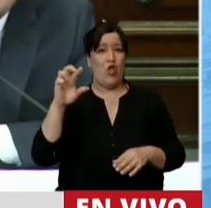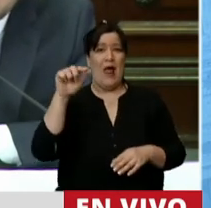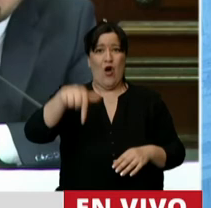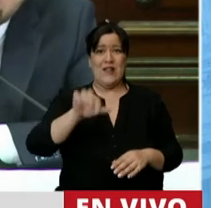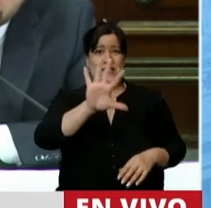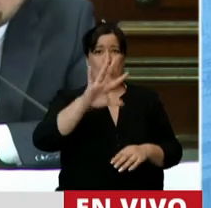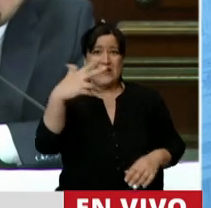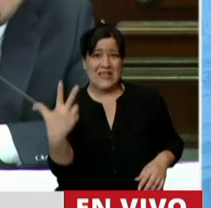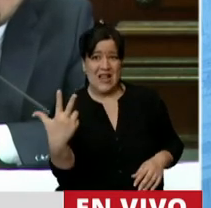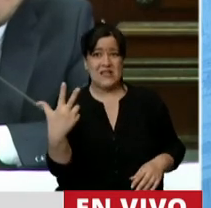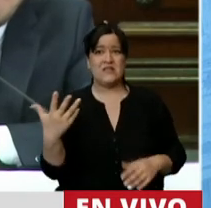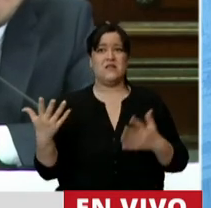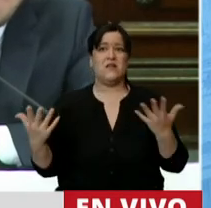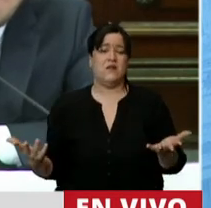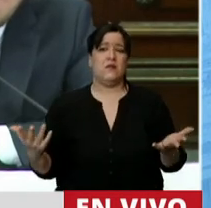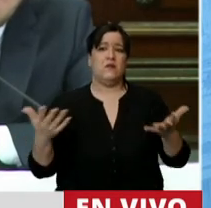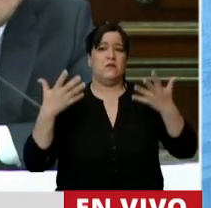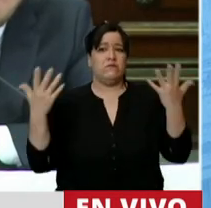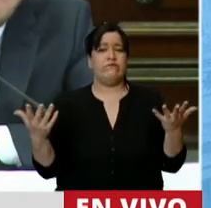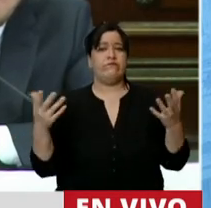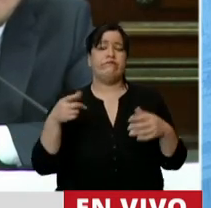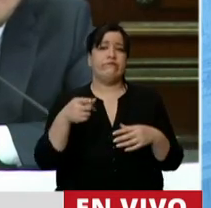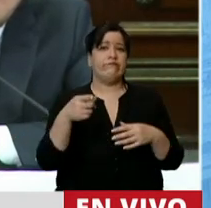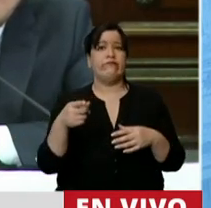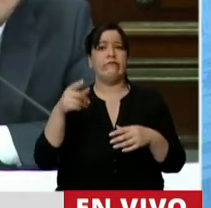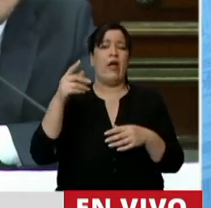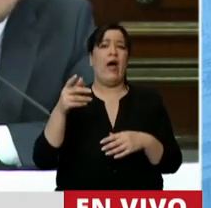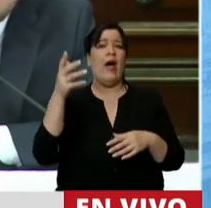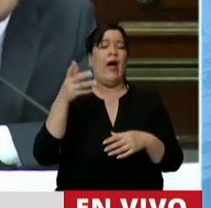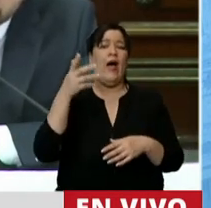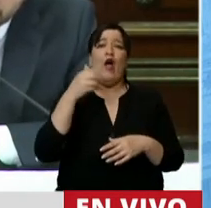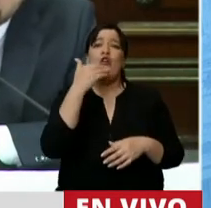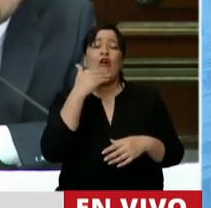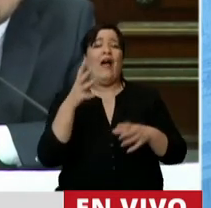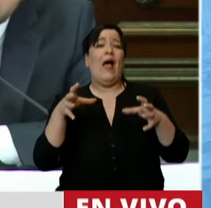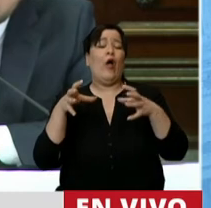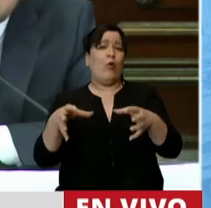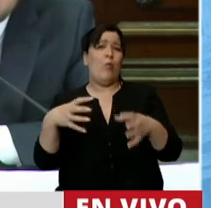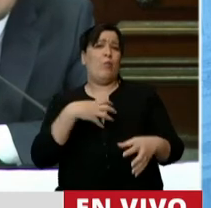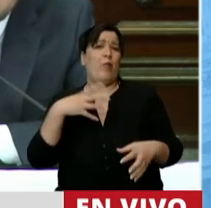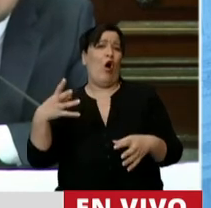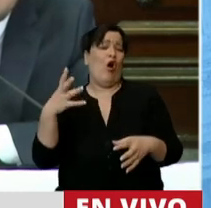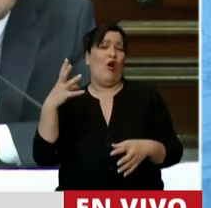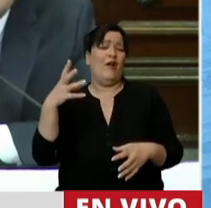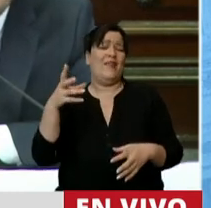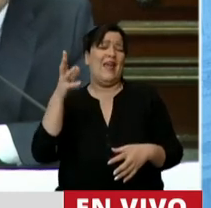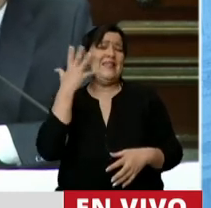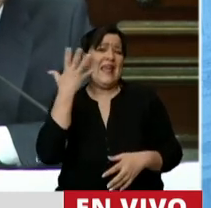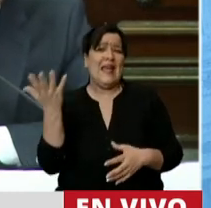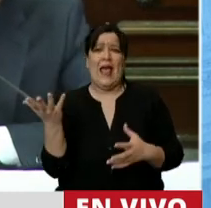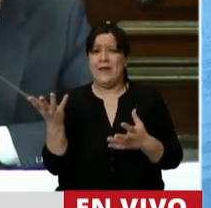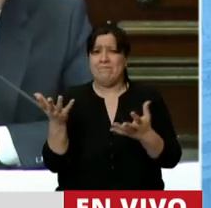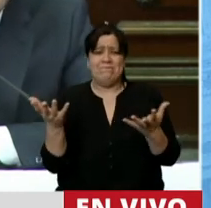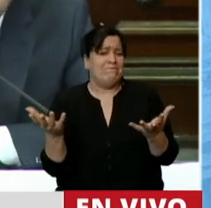estamos ahí. Ay, peor que en el equipo suyo de Tigre. No sabe si la pelota va a entrar afuera. Y ahí estamos.